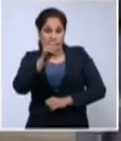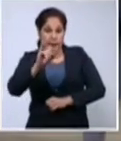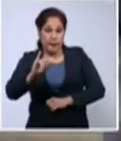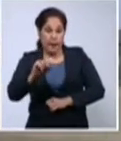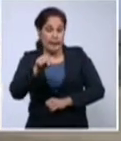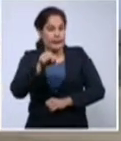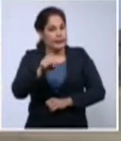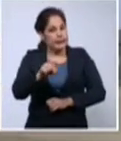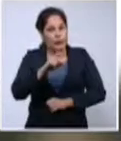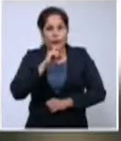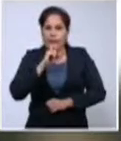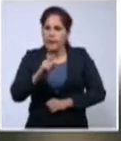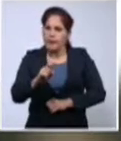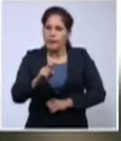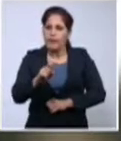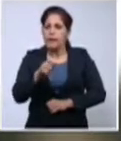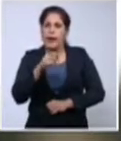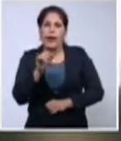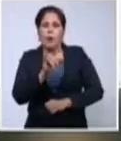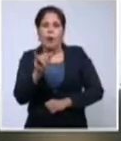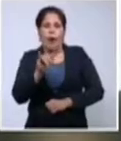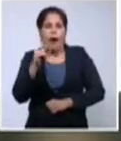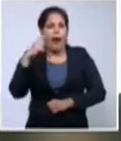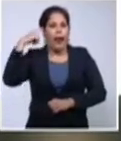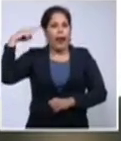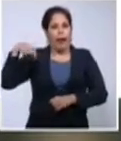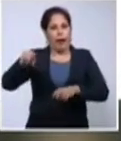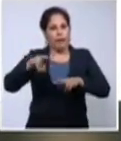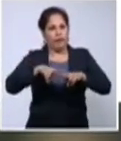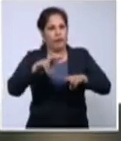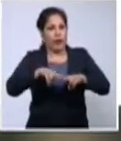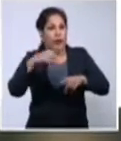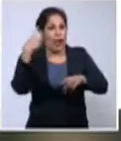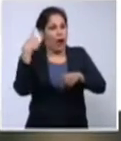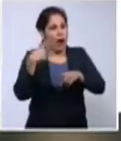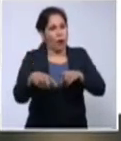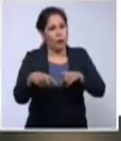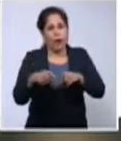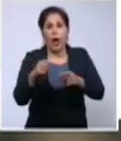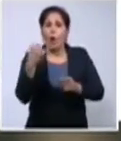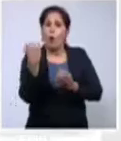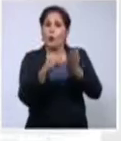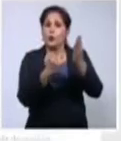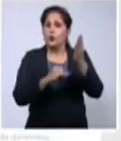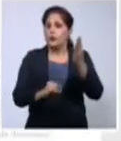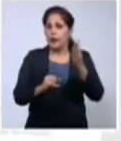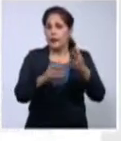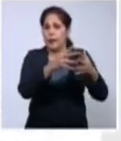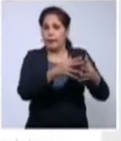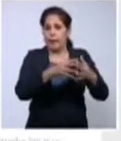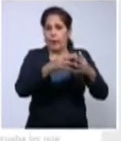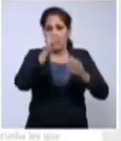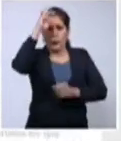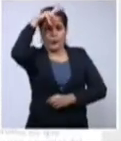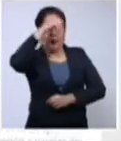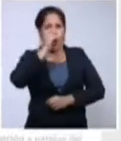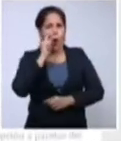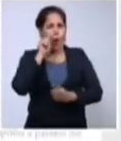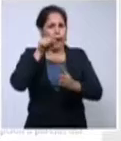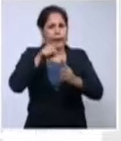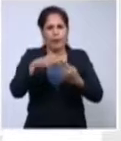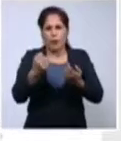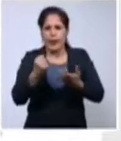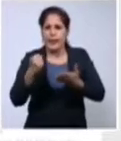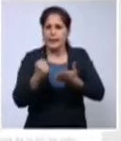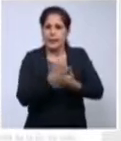denominado por ciertos medios como síndrome de la Habana, otra excusa de la administración de Donald Trump, con el fin de arremeter contra